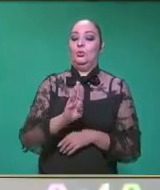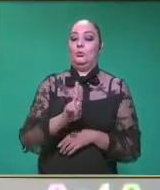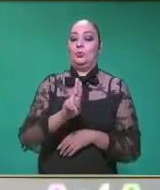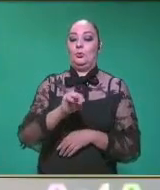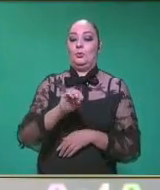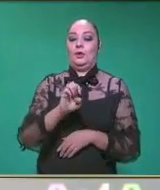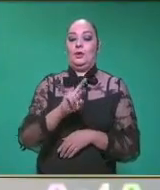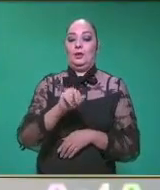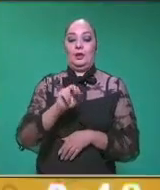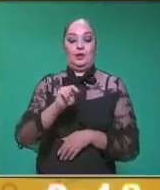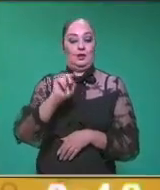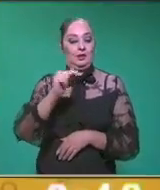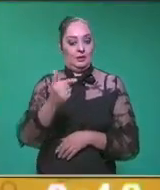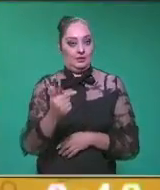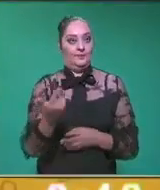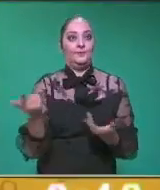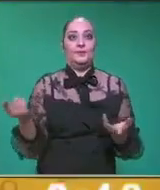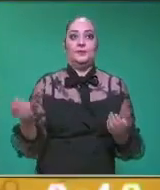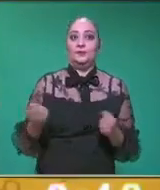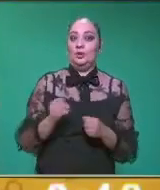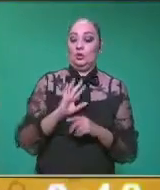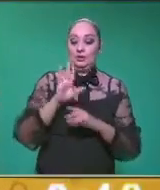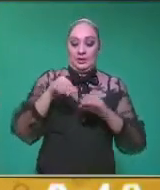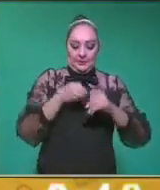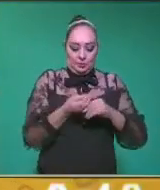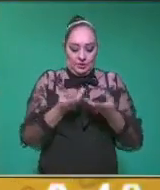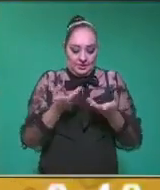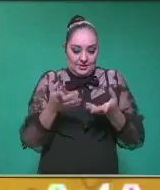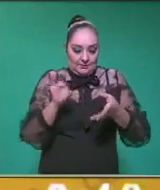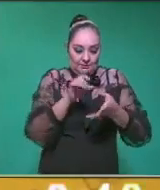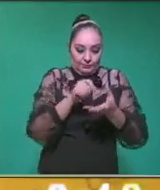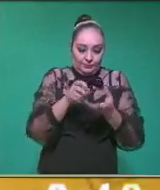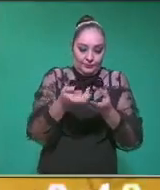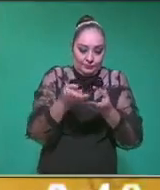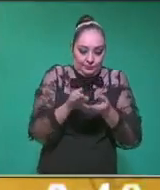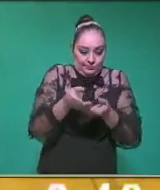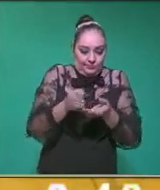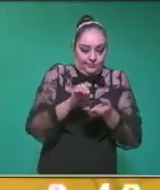manipulando nuestro material que está aquí con nosotros.